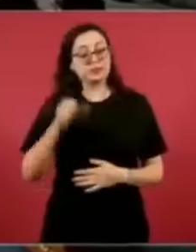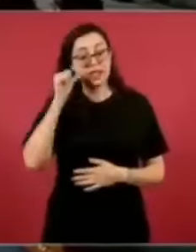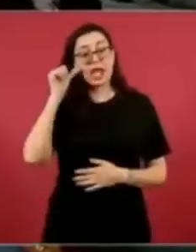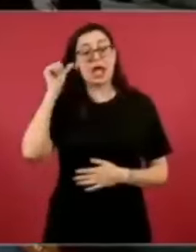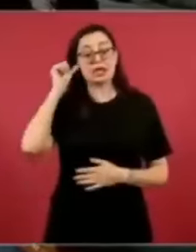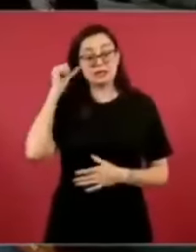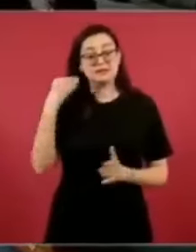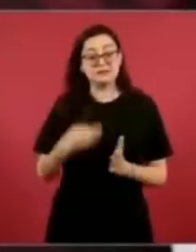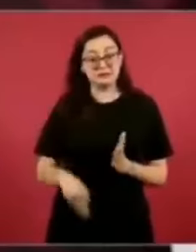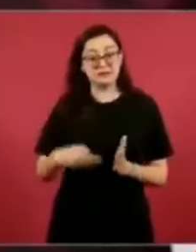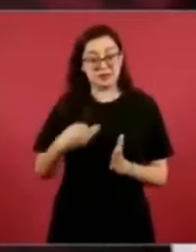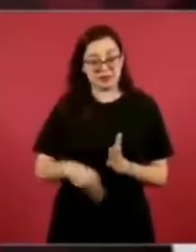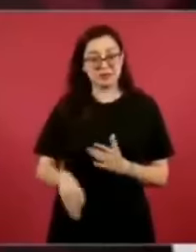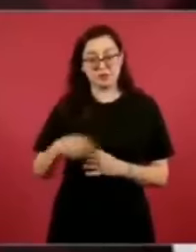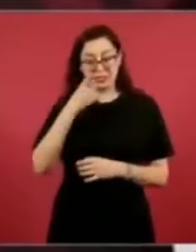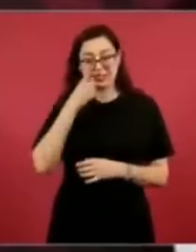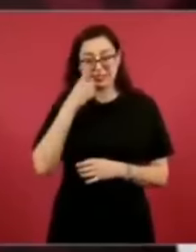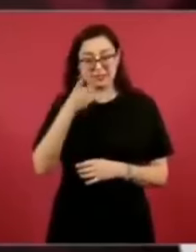Pero me llegó esta nota,